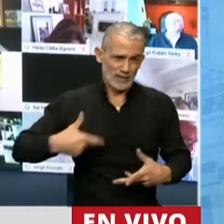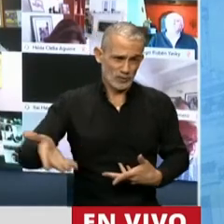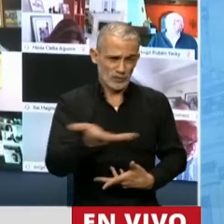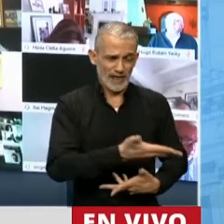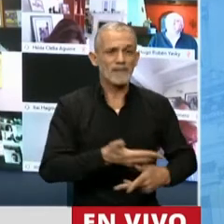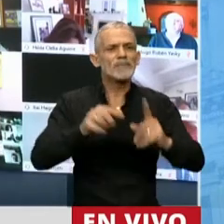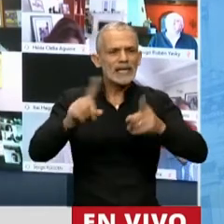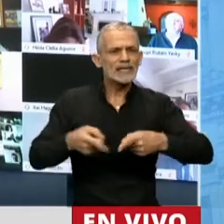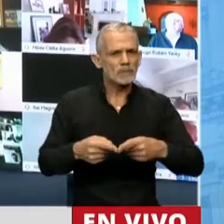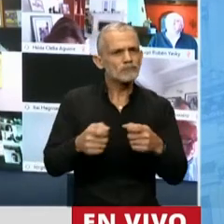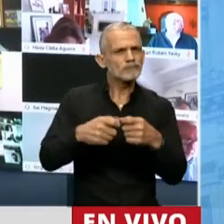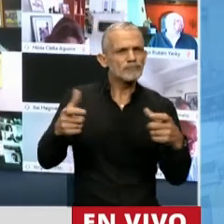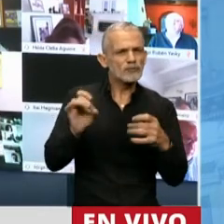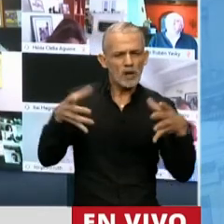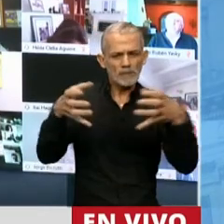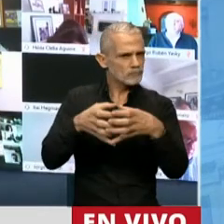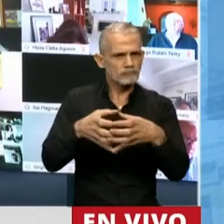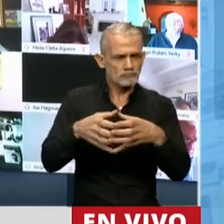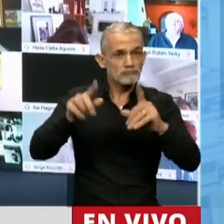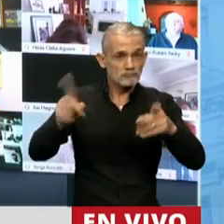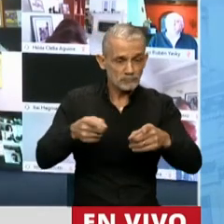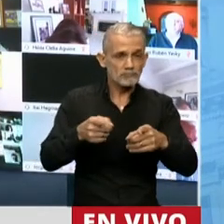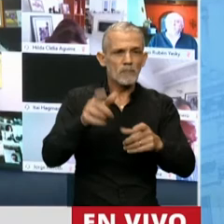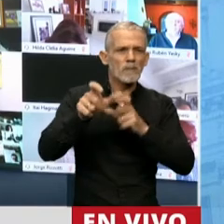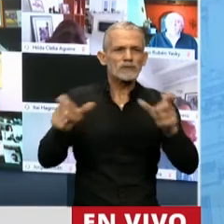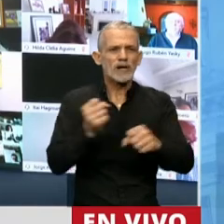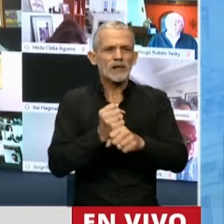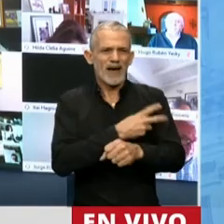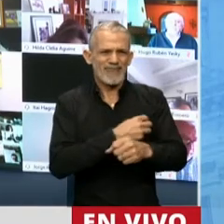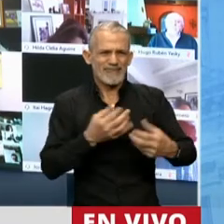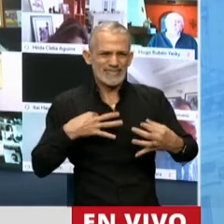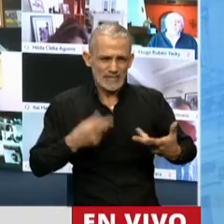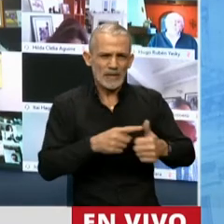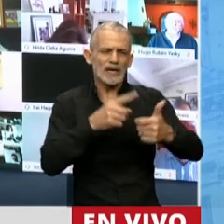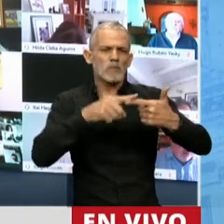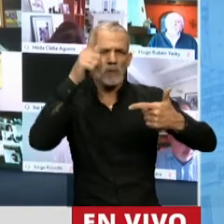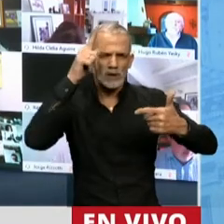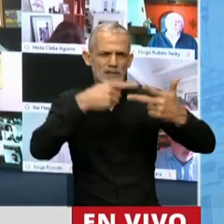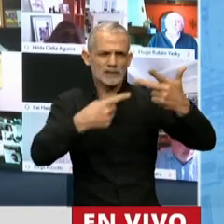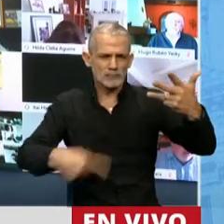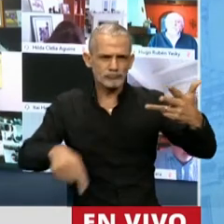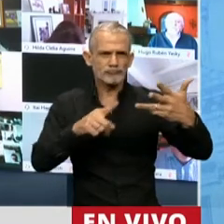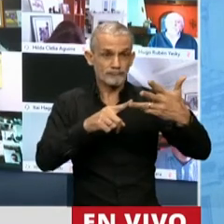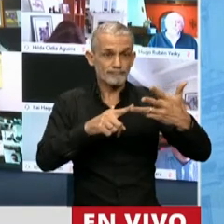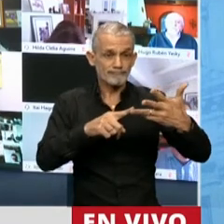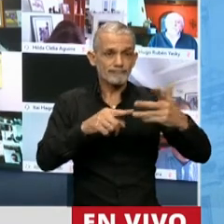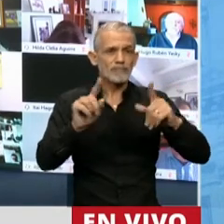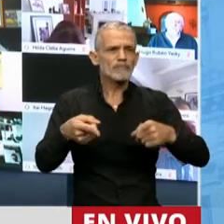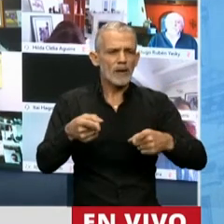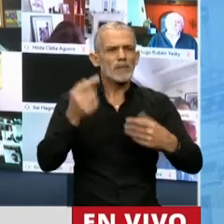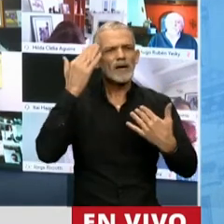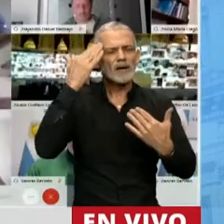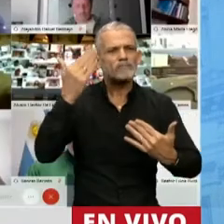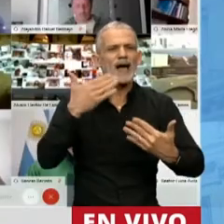También hacerlo extensivo a los agentes de defensa civil, fuerza de seguridad y asimismo